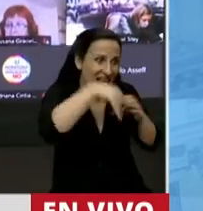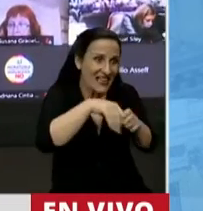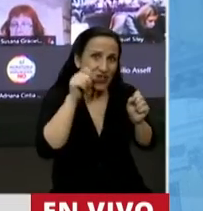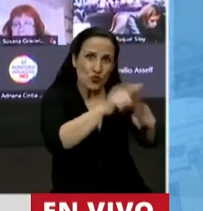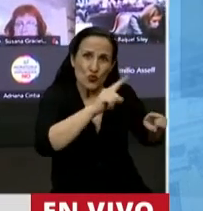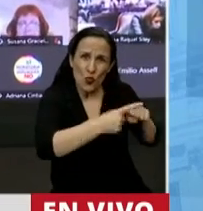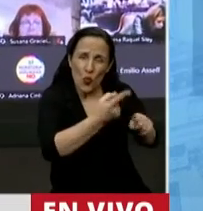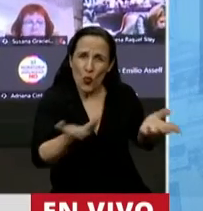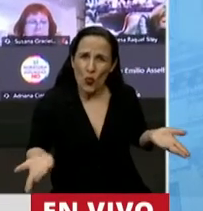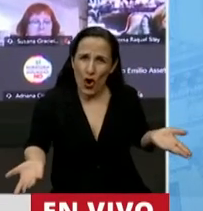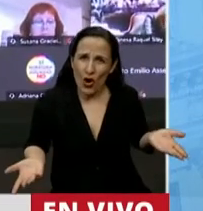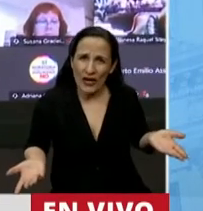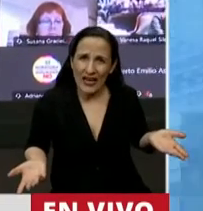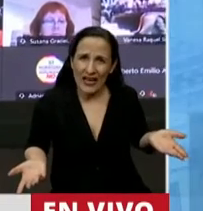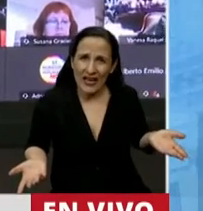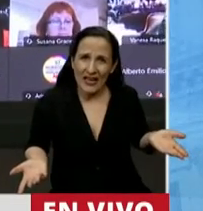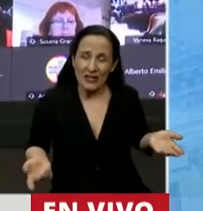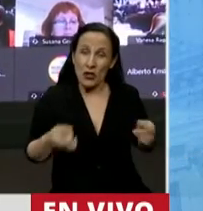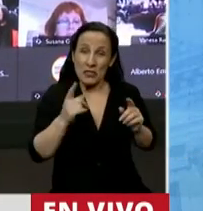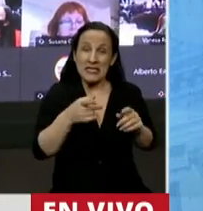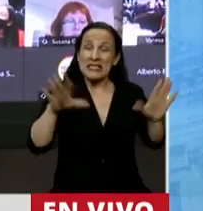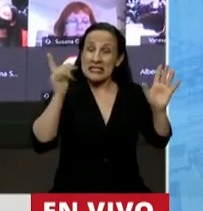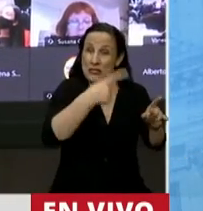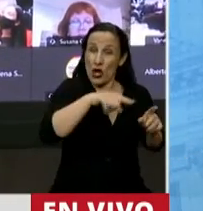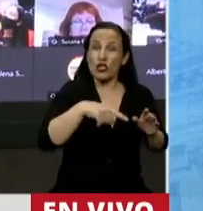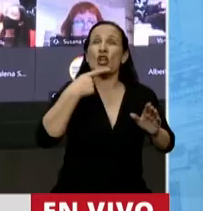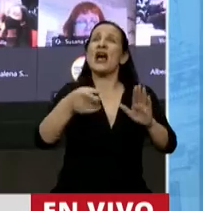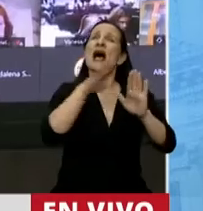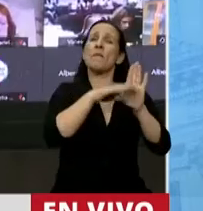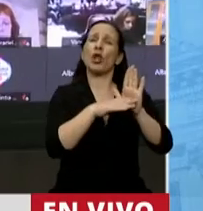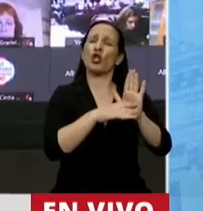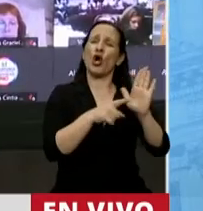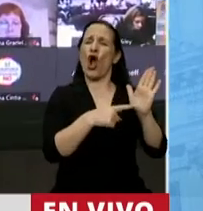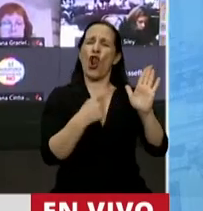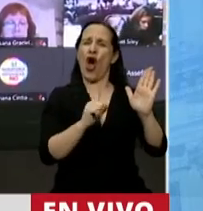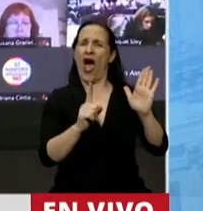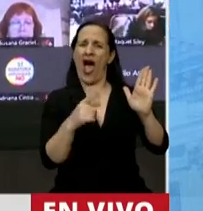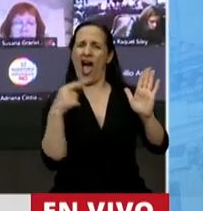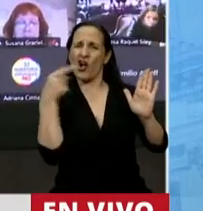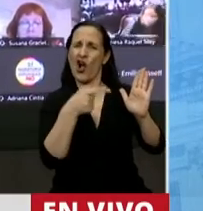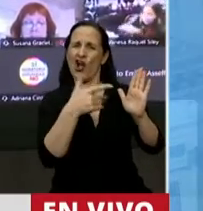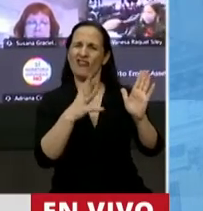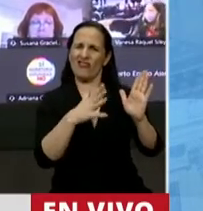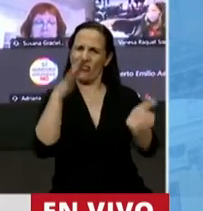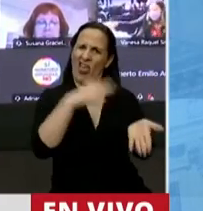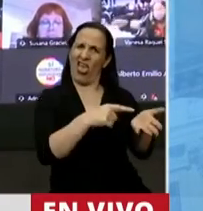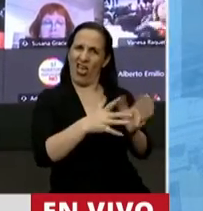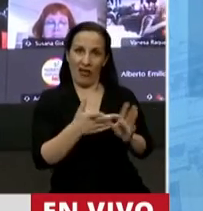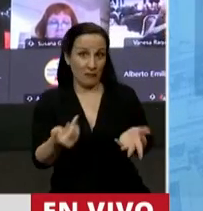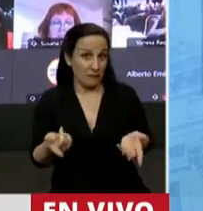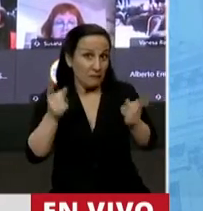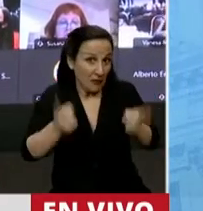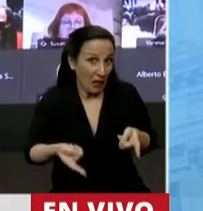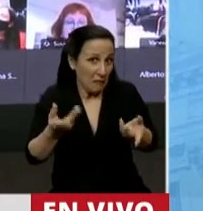comunican. Cuando nosotros denostamos el protocolo de sesiones remotas, también estamos hablando de ellos,